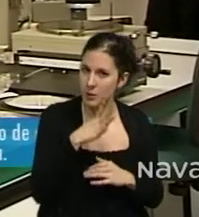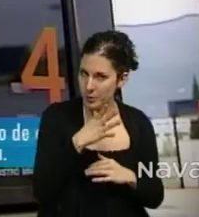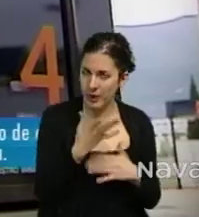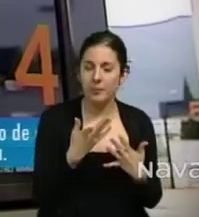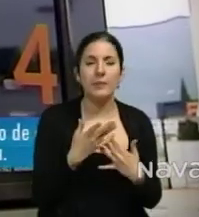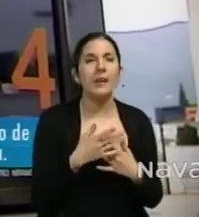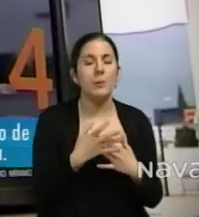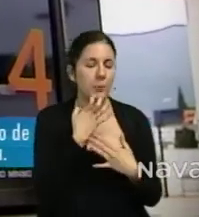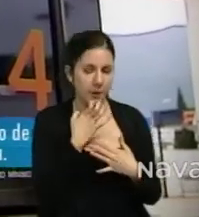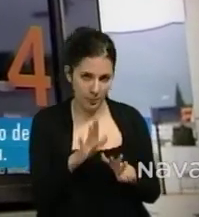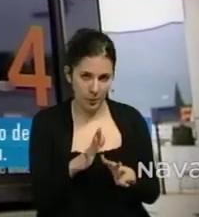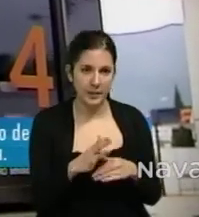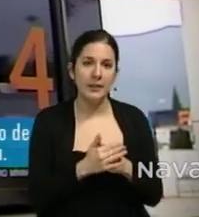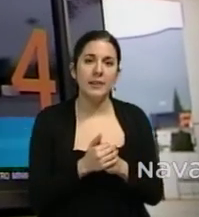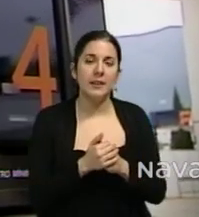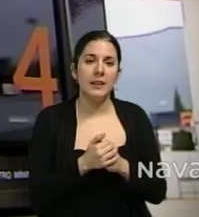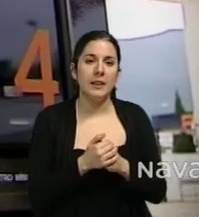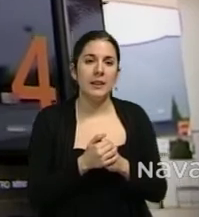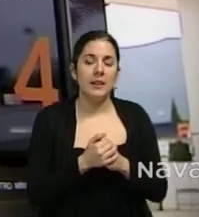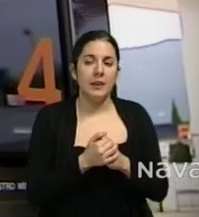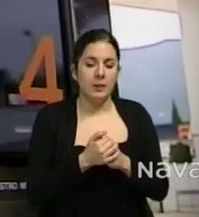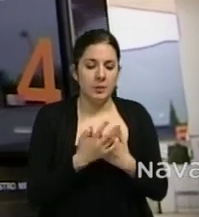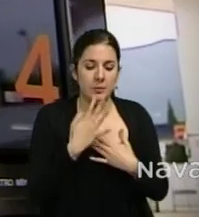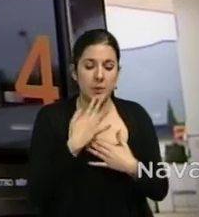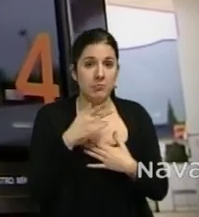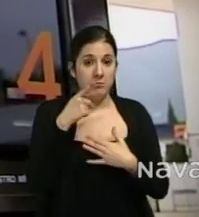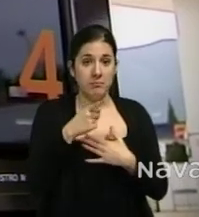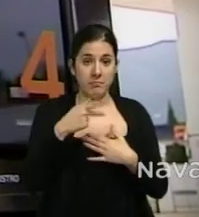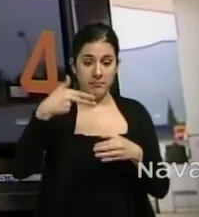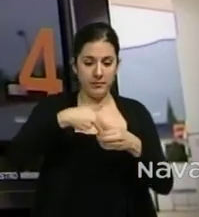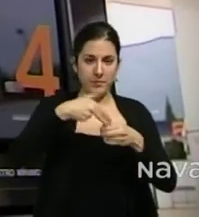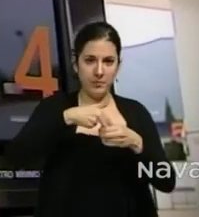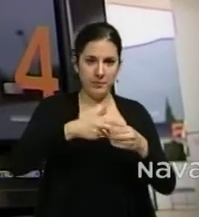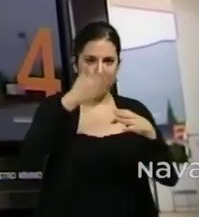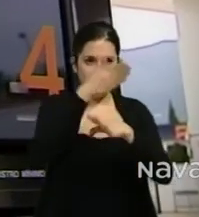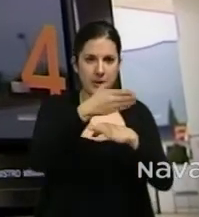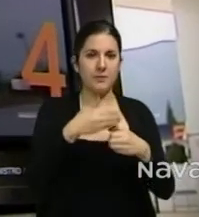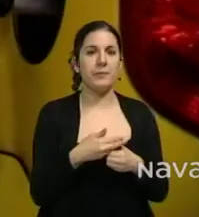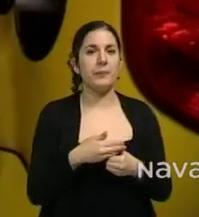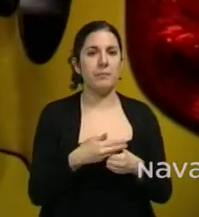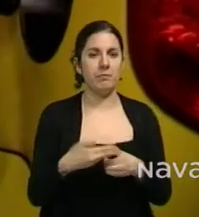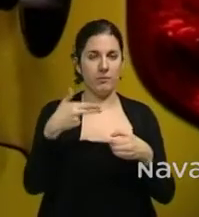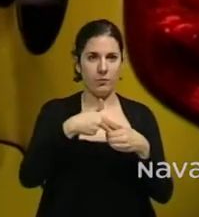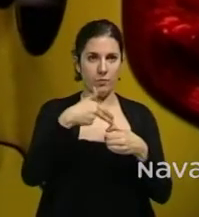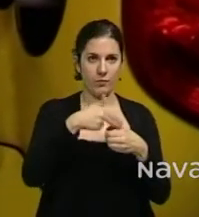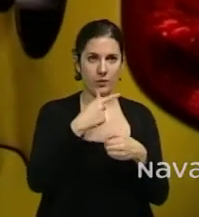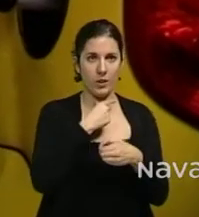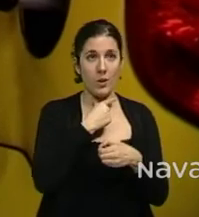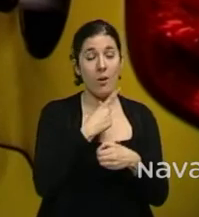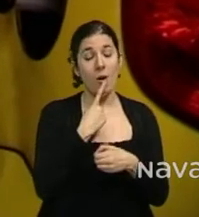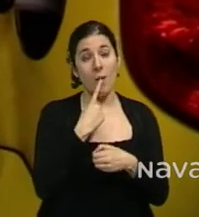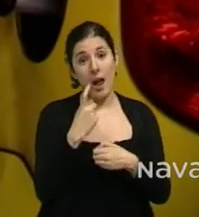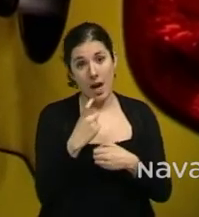cotidiana, por ejemplo, vamos a una estación de servicio a servirnos gasolina, gasoil, y nos gustaría